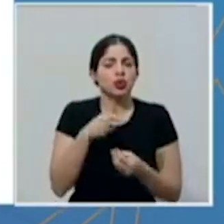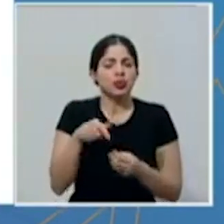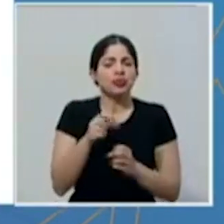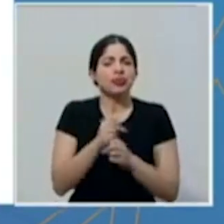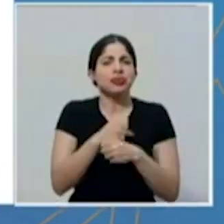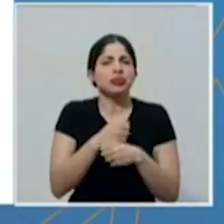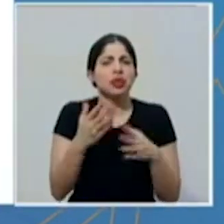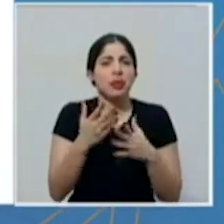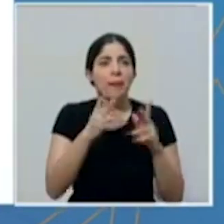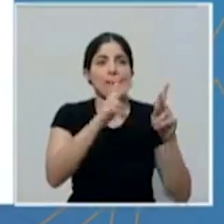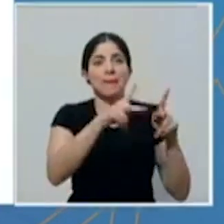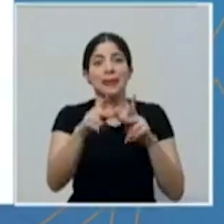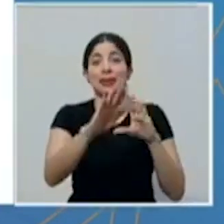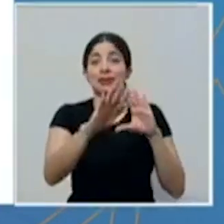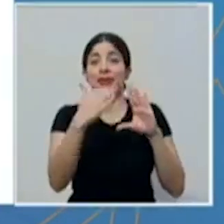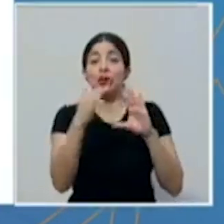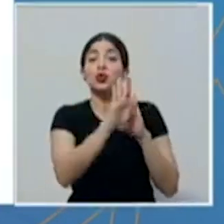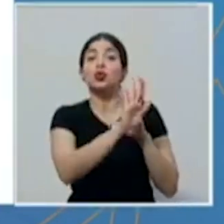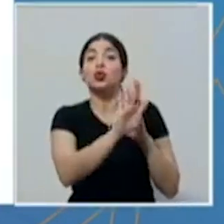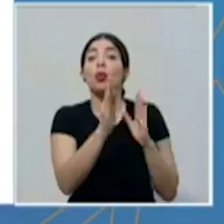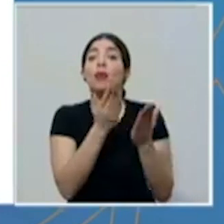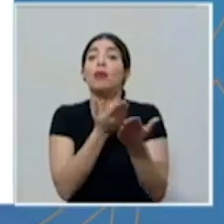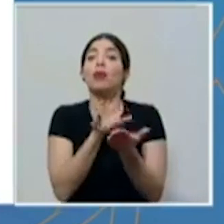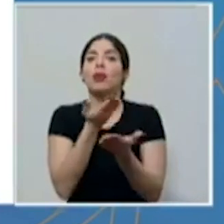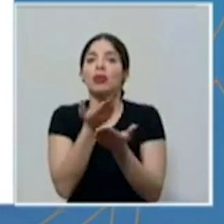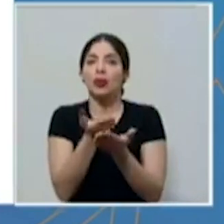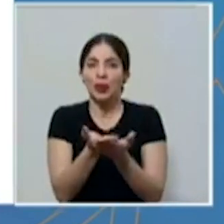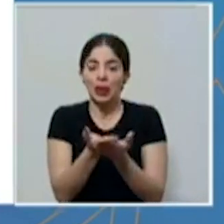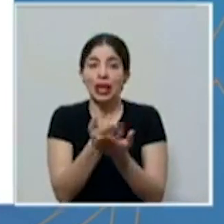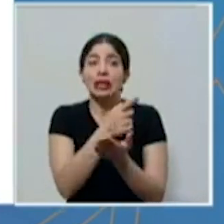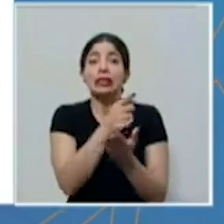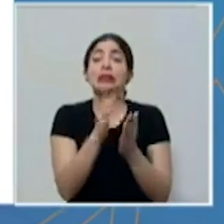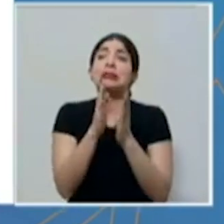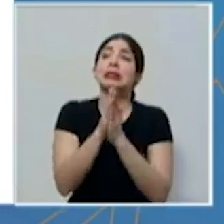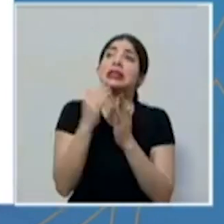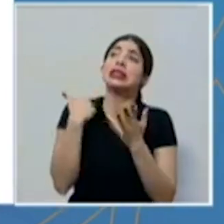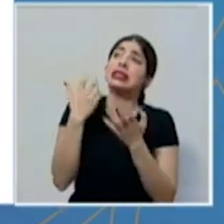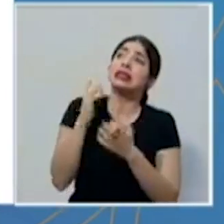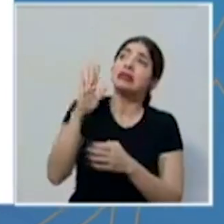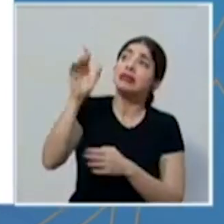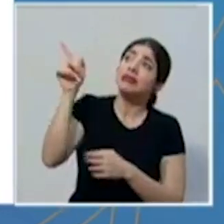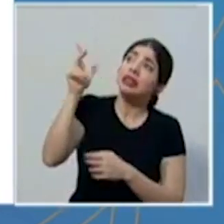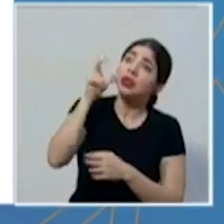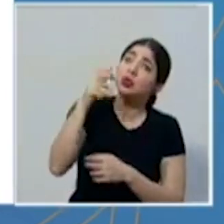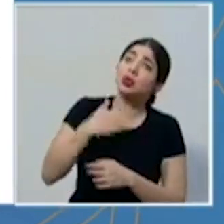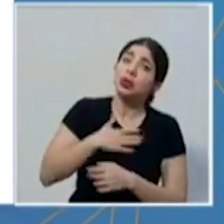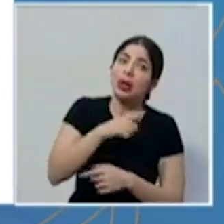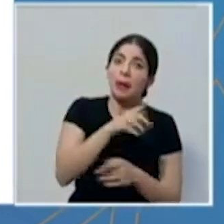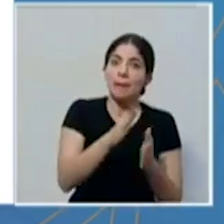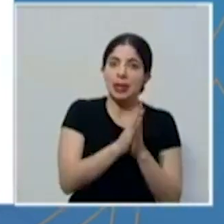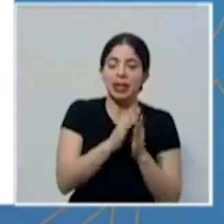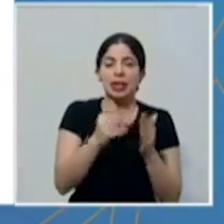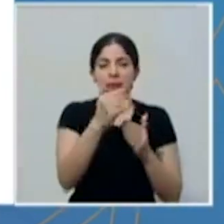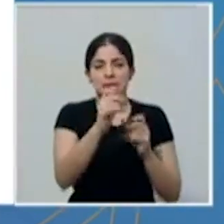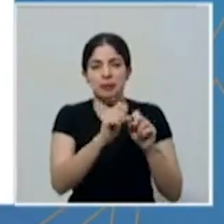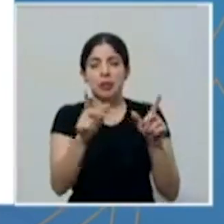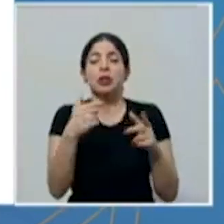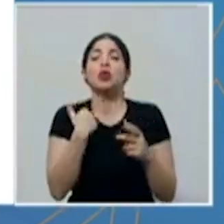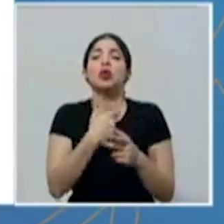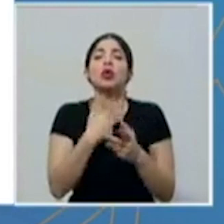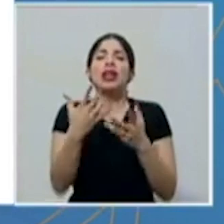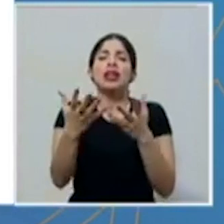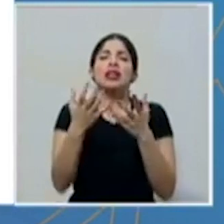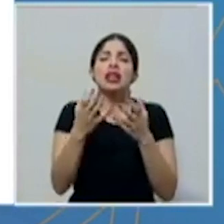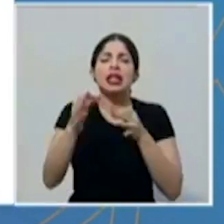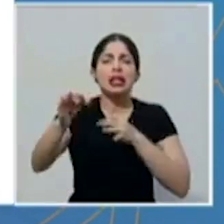quienes han remitido propuestas y han solicitado ser escuchados. Ahora, en este momento, lo siguiente, lo que quisiéramos es